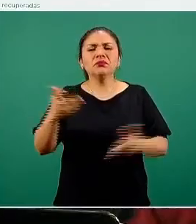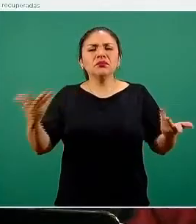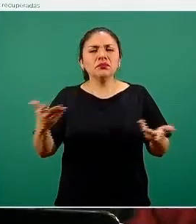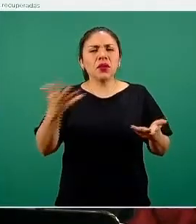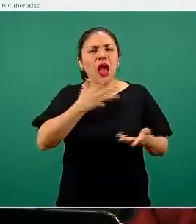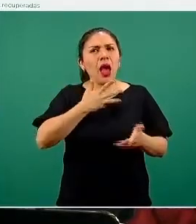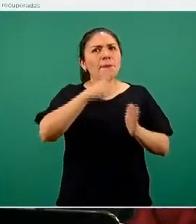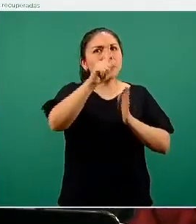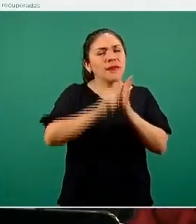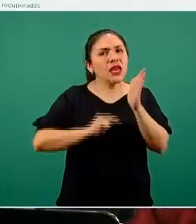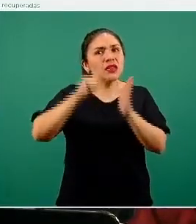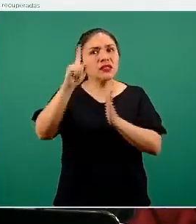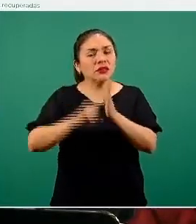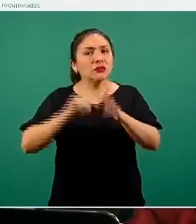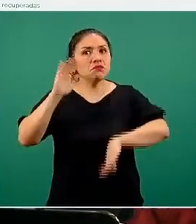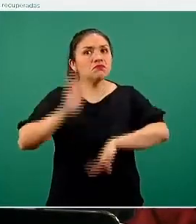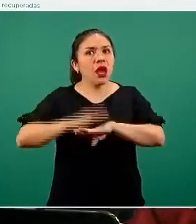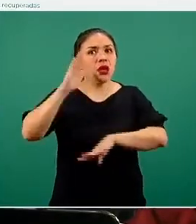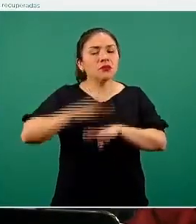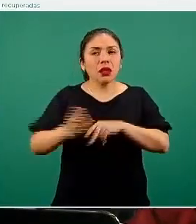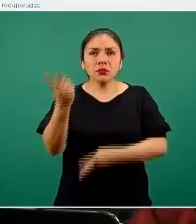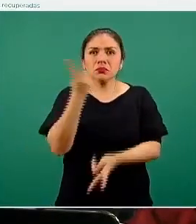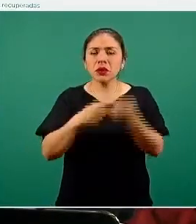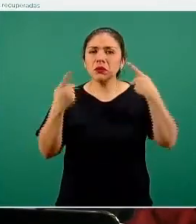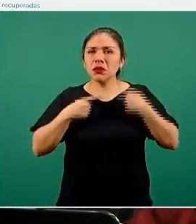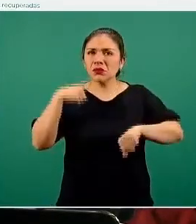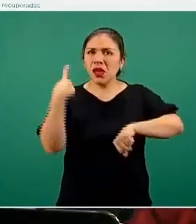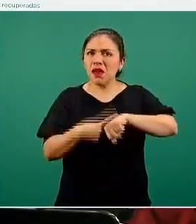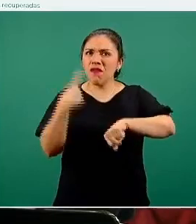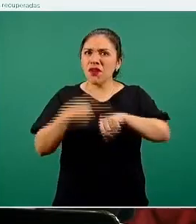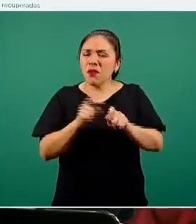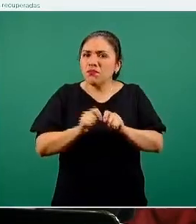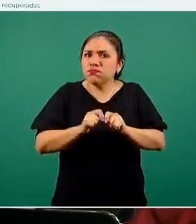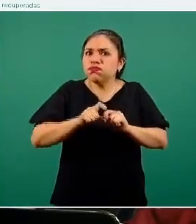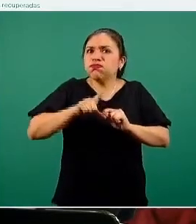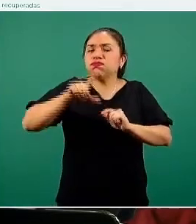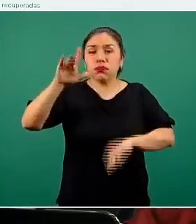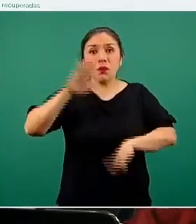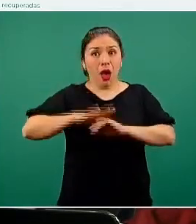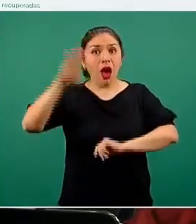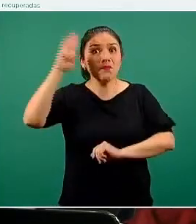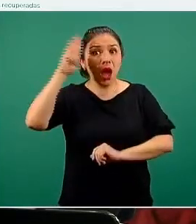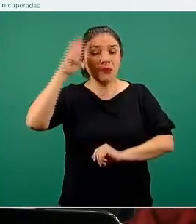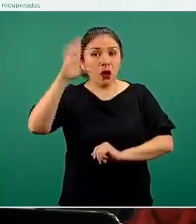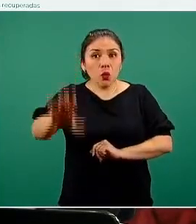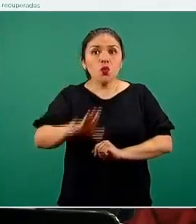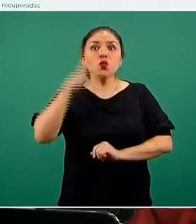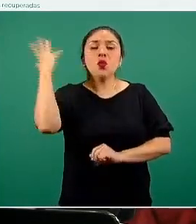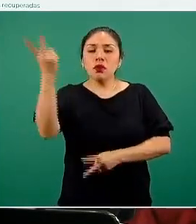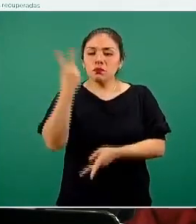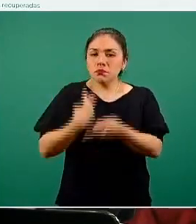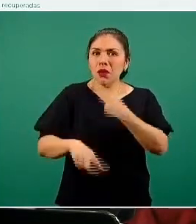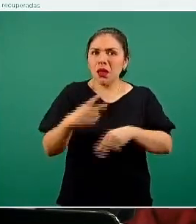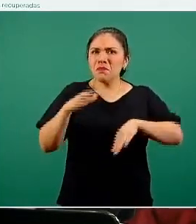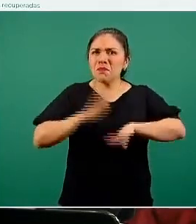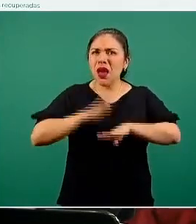varios meses de un incremento importante, una aceleración inclusive con magnitud de casos